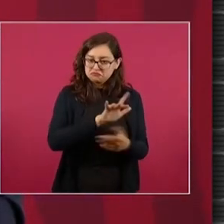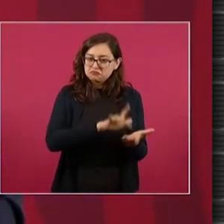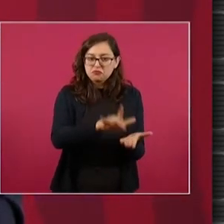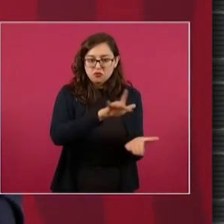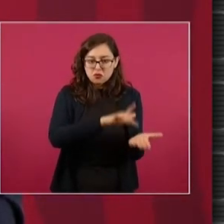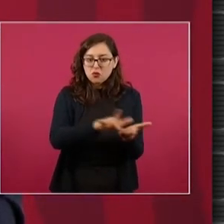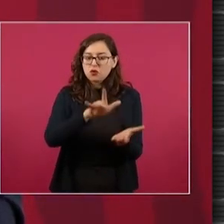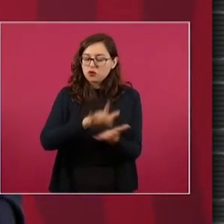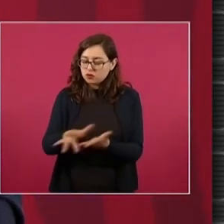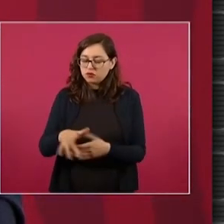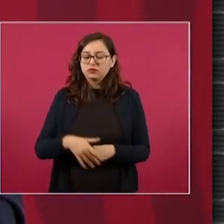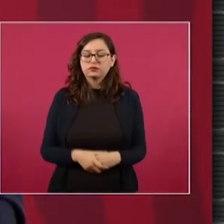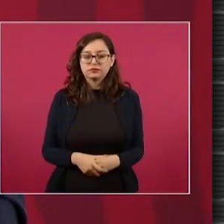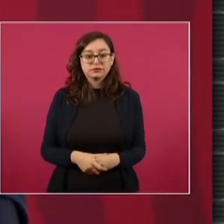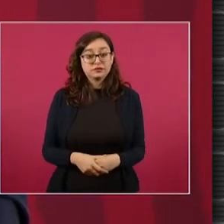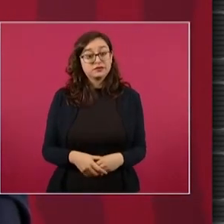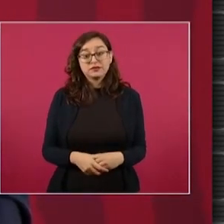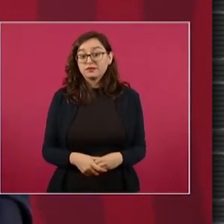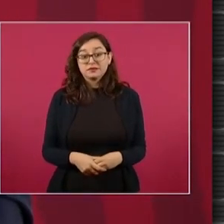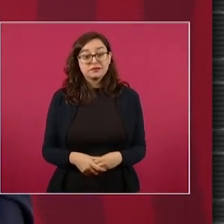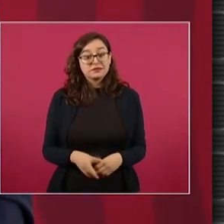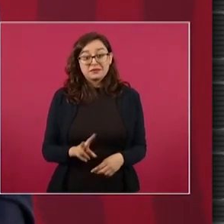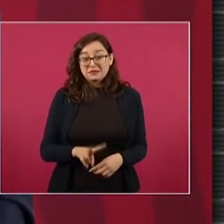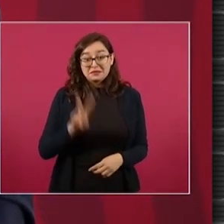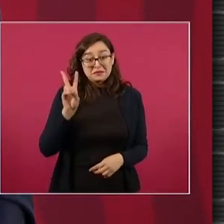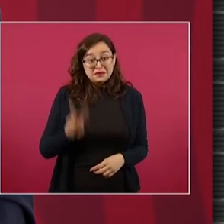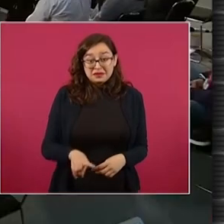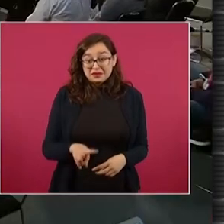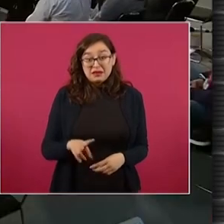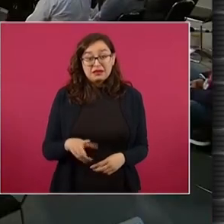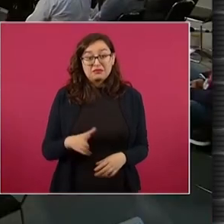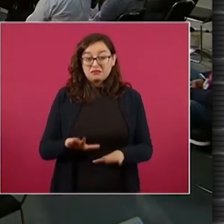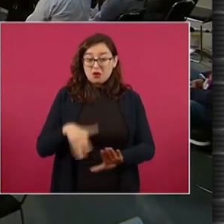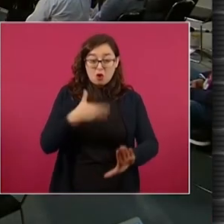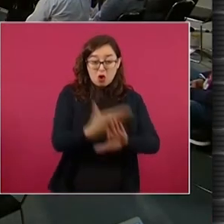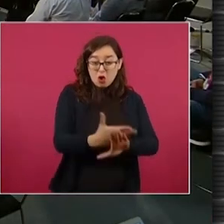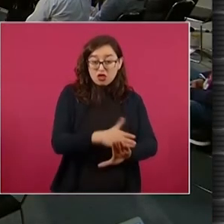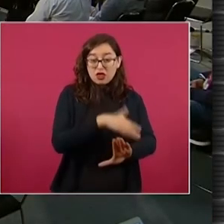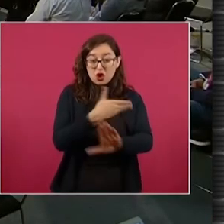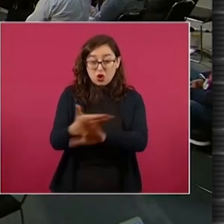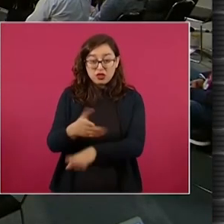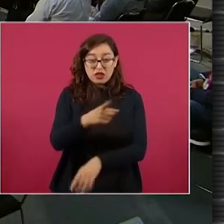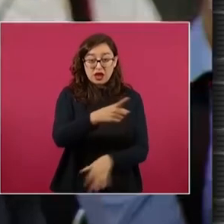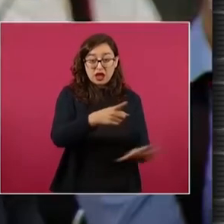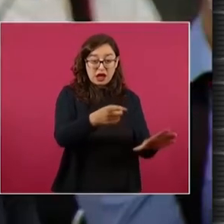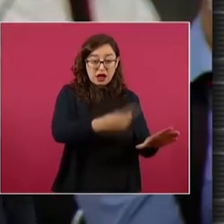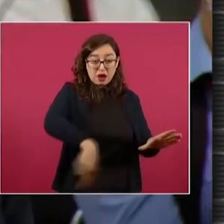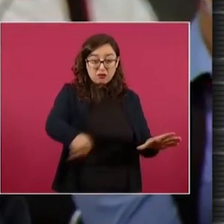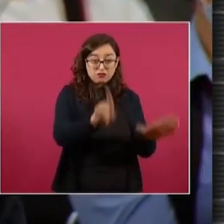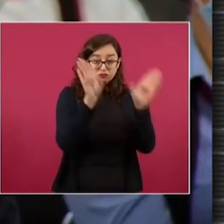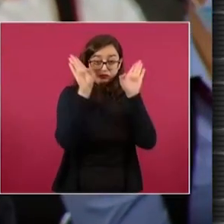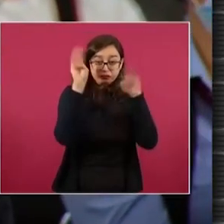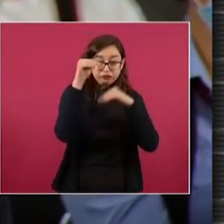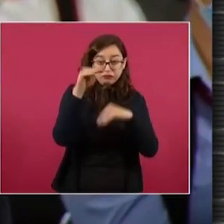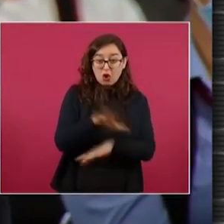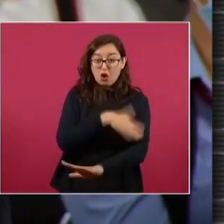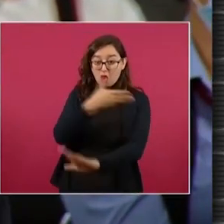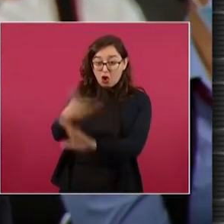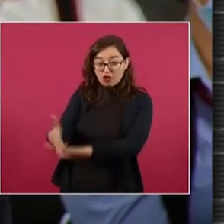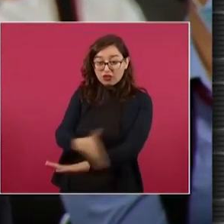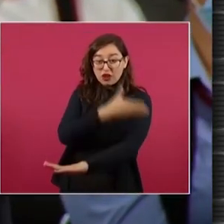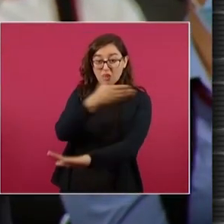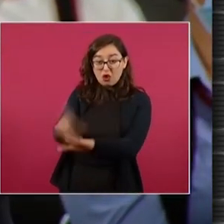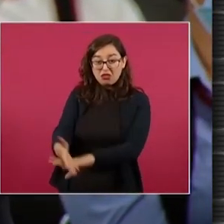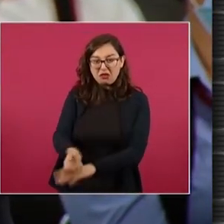son tratados como paleros por los conservadores. No debe de